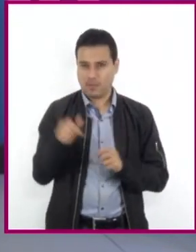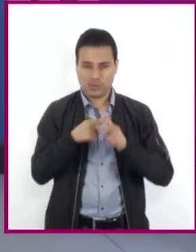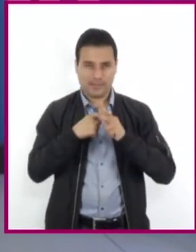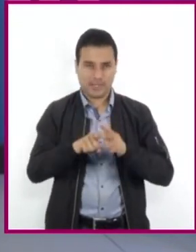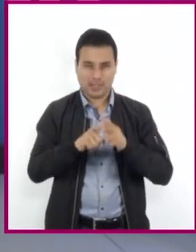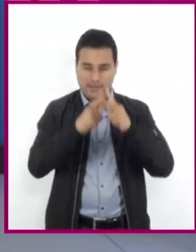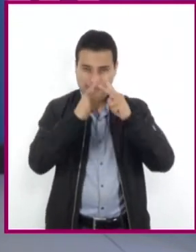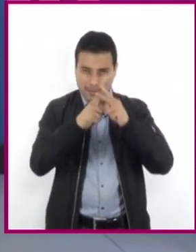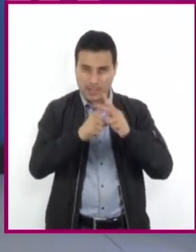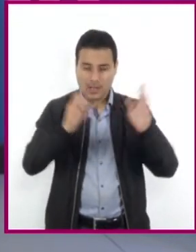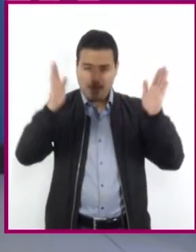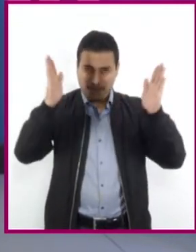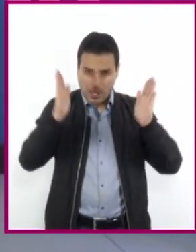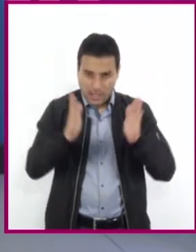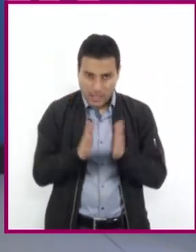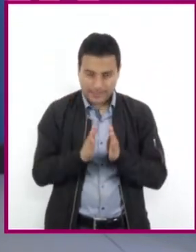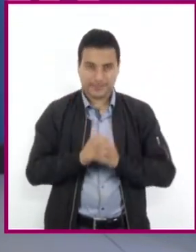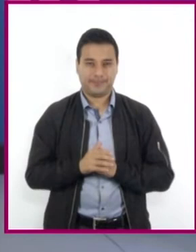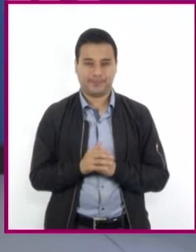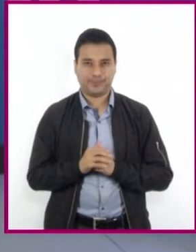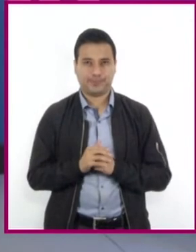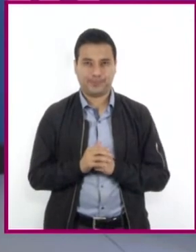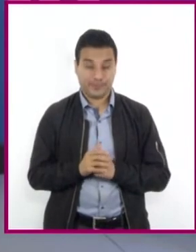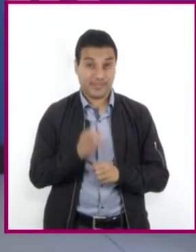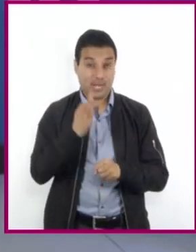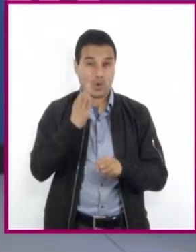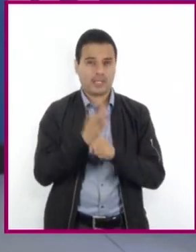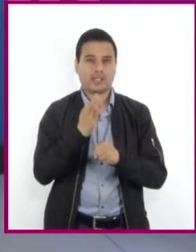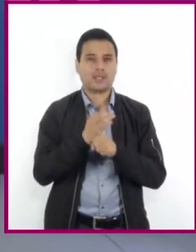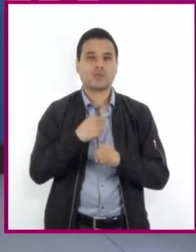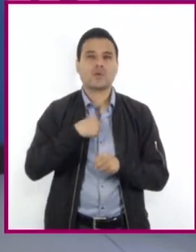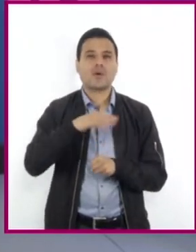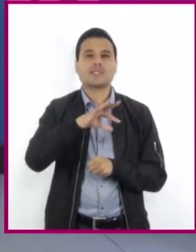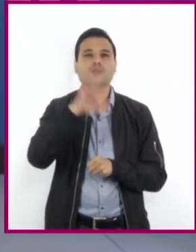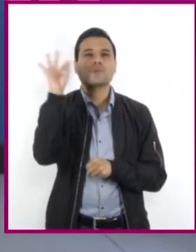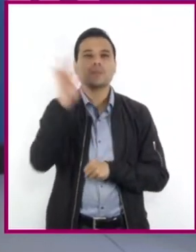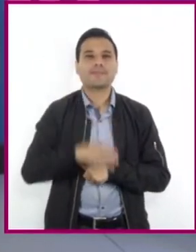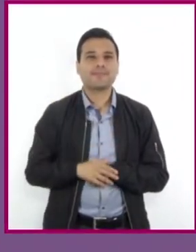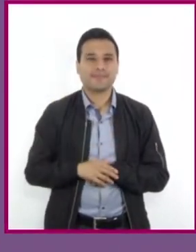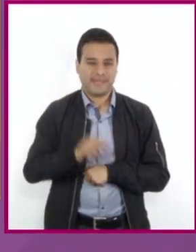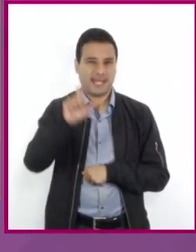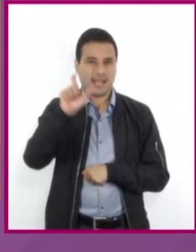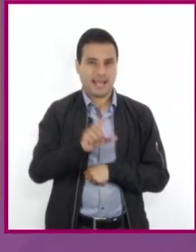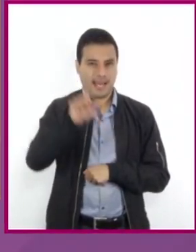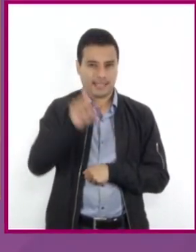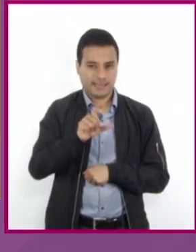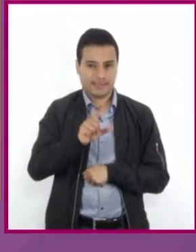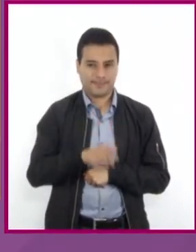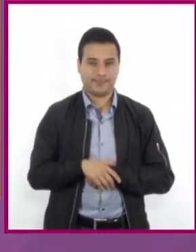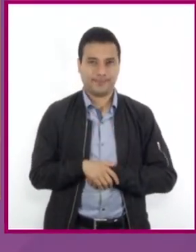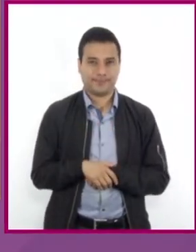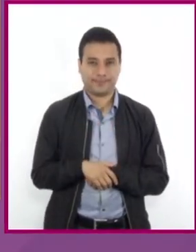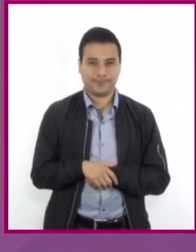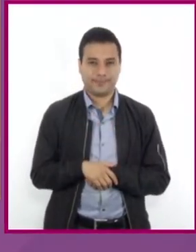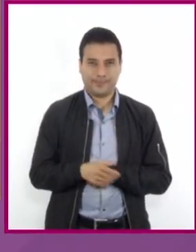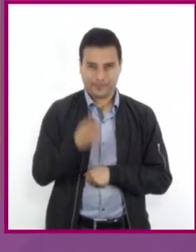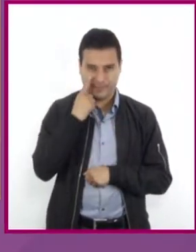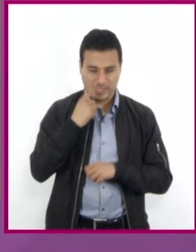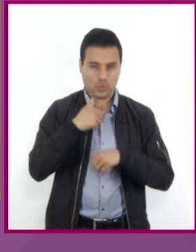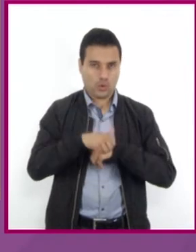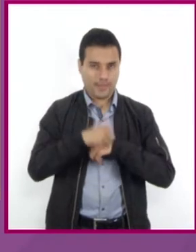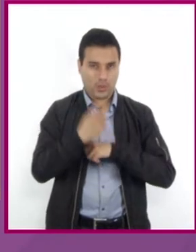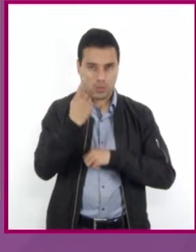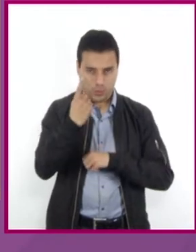ecuaciones. En este caso despejaremos a la incógnita X. Así empezamos con el paso